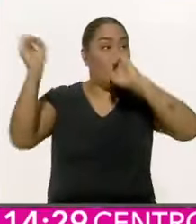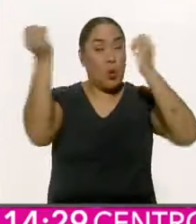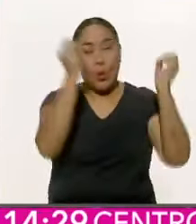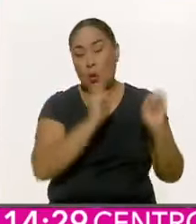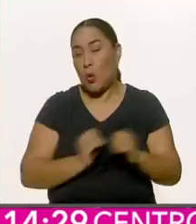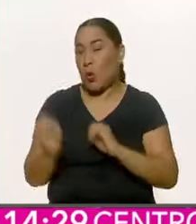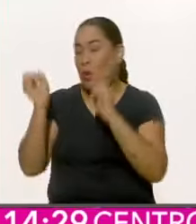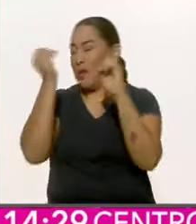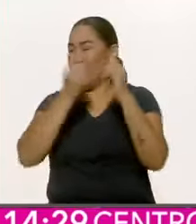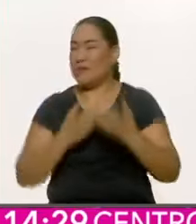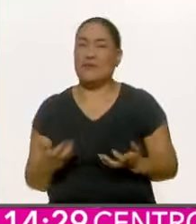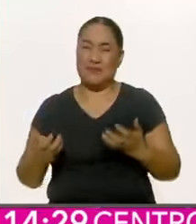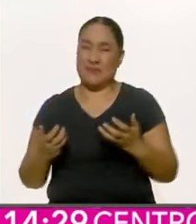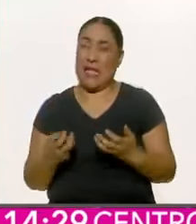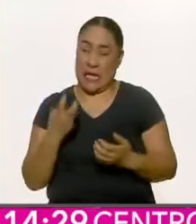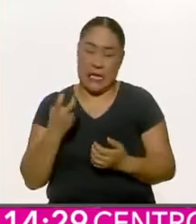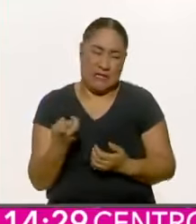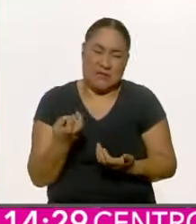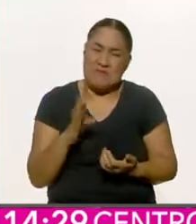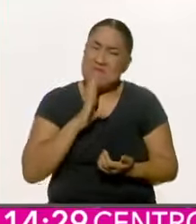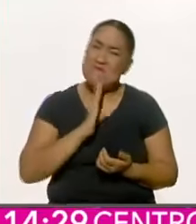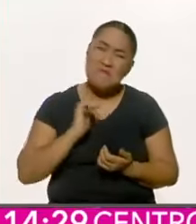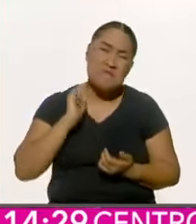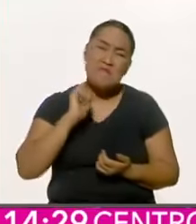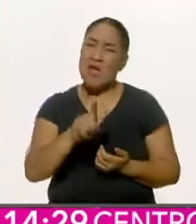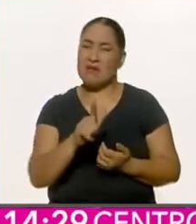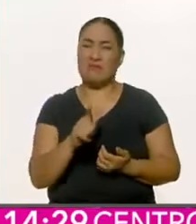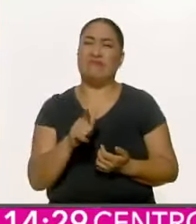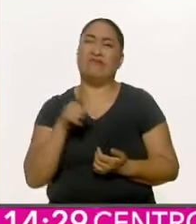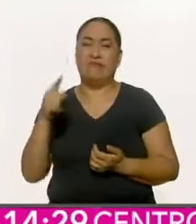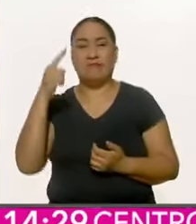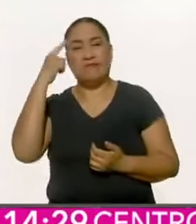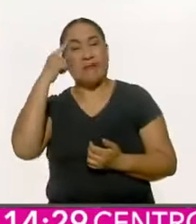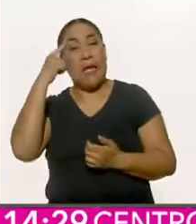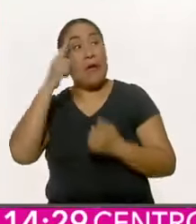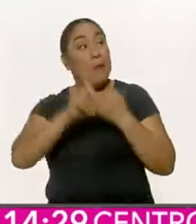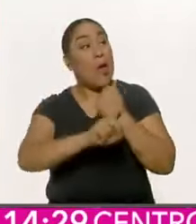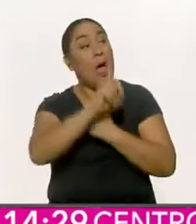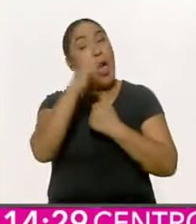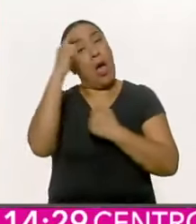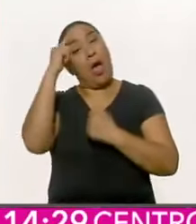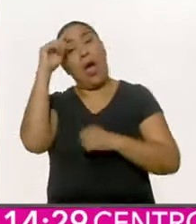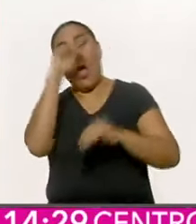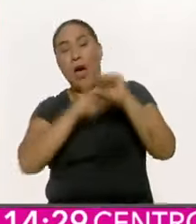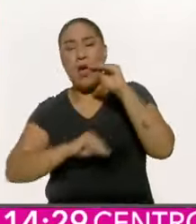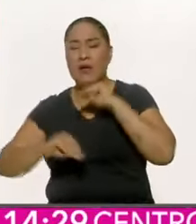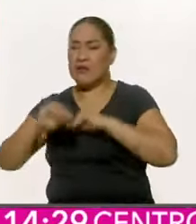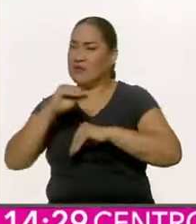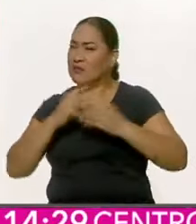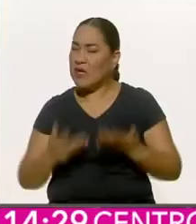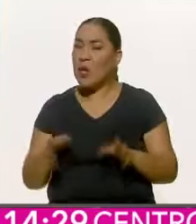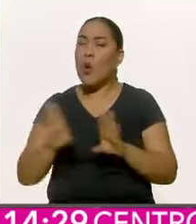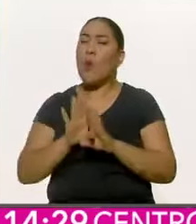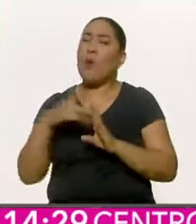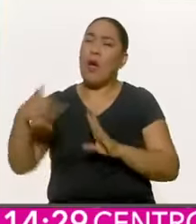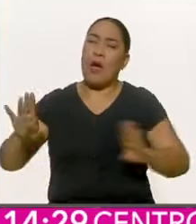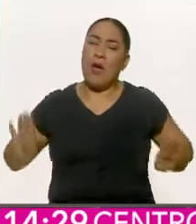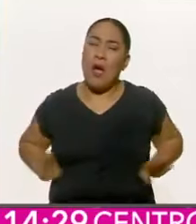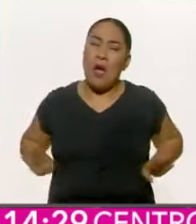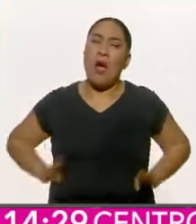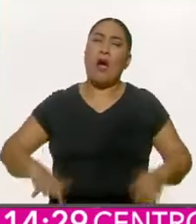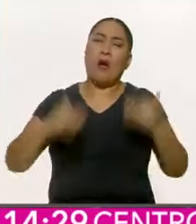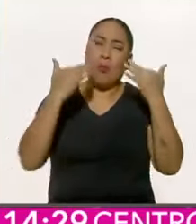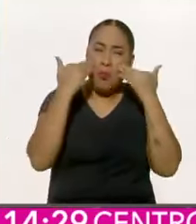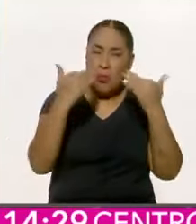Es el repugnante uso que hacen de la tragedia, la impúdica exhibición para